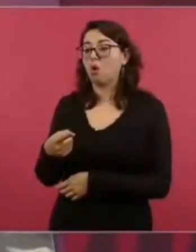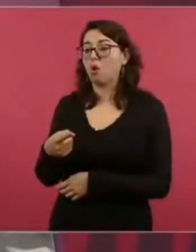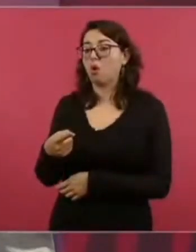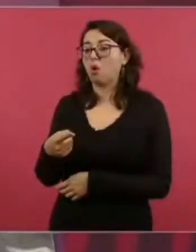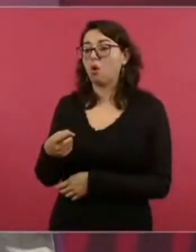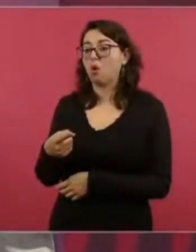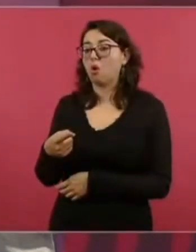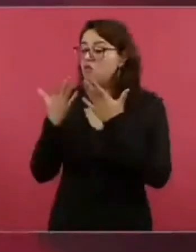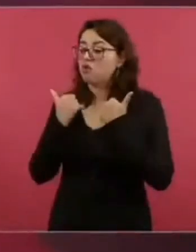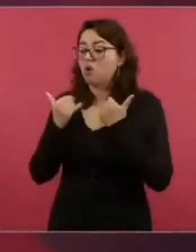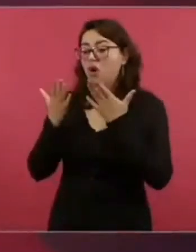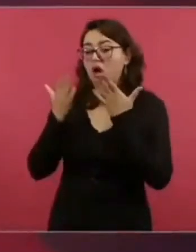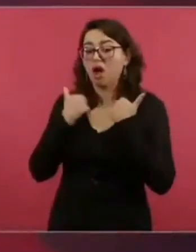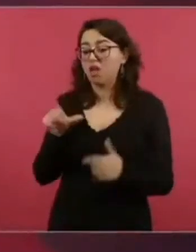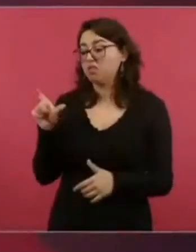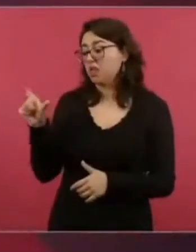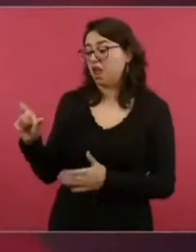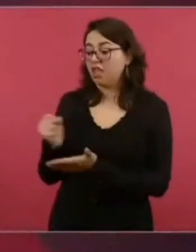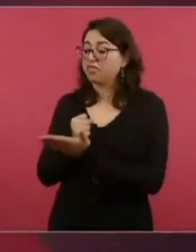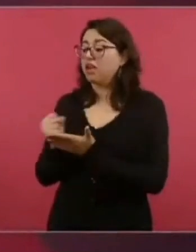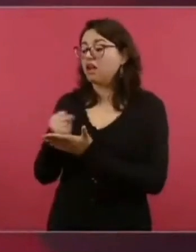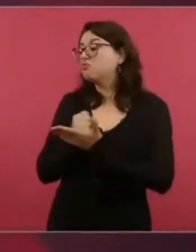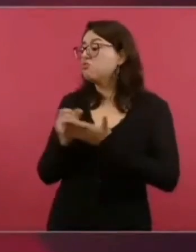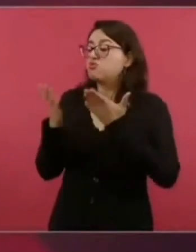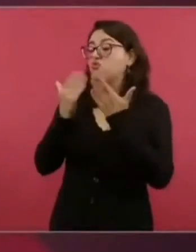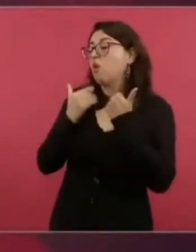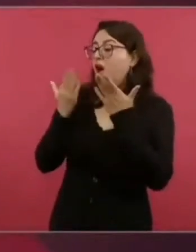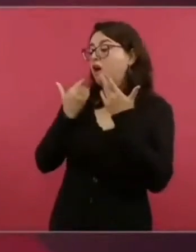tarjeta de crédito?